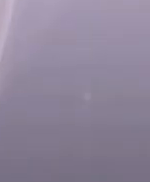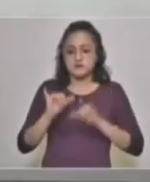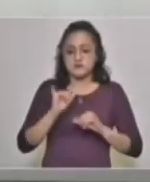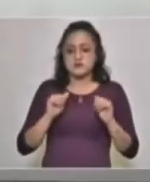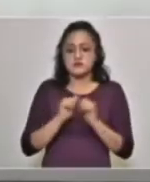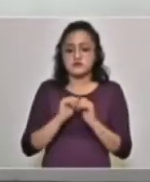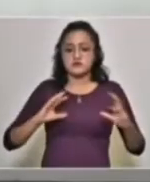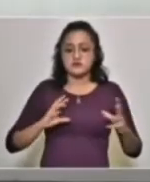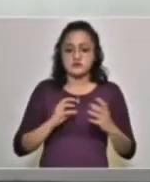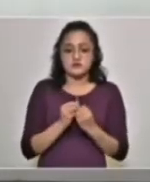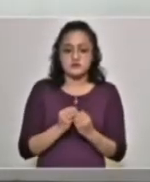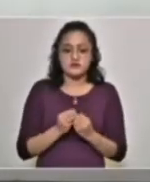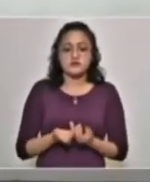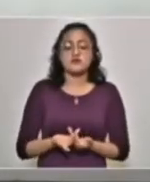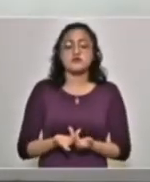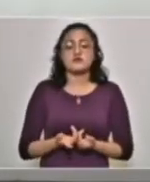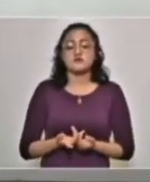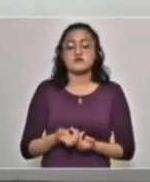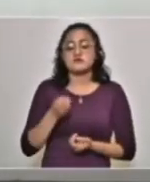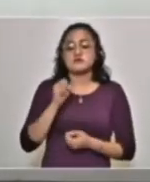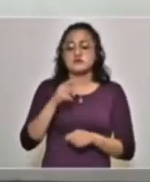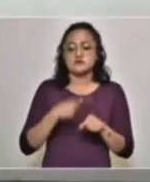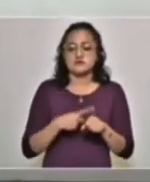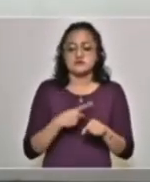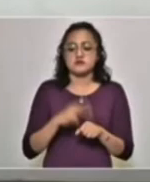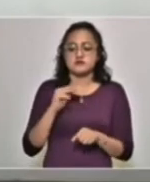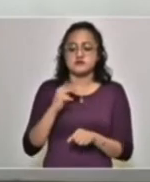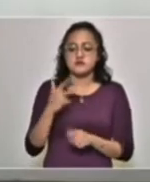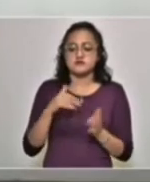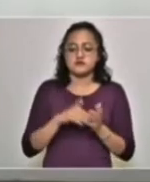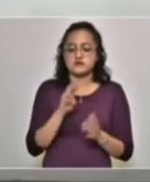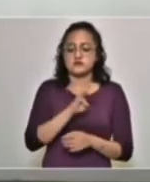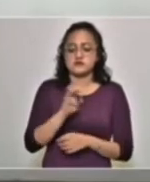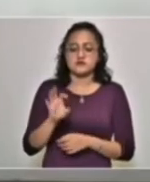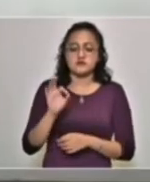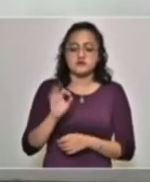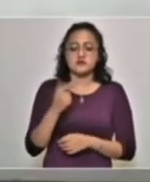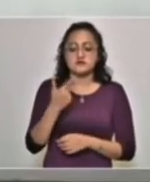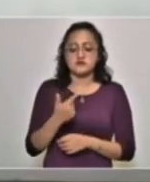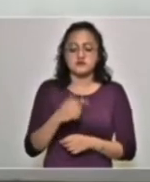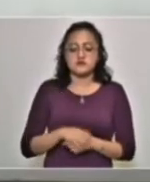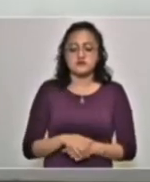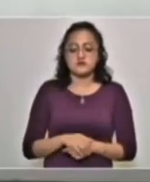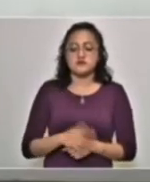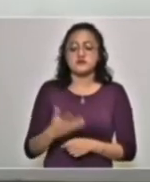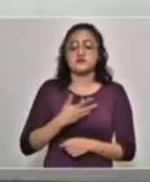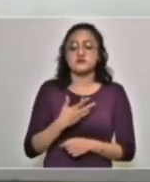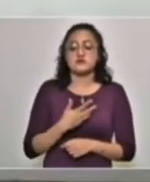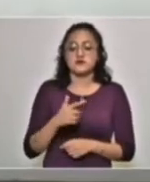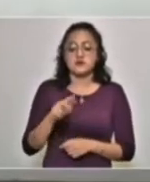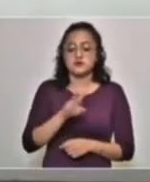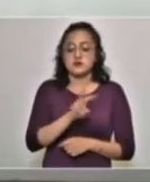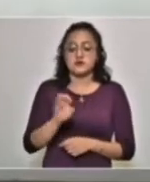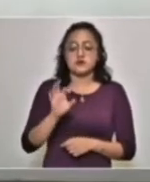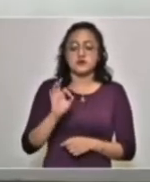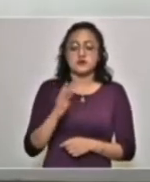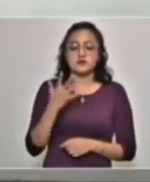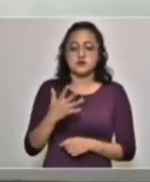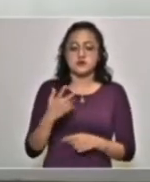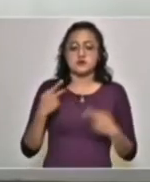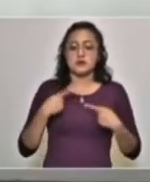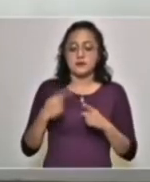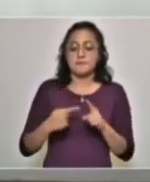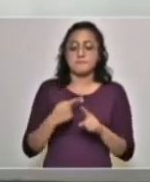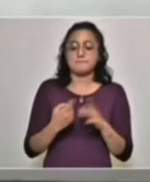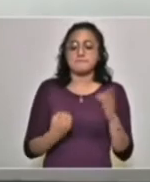con un acumulado de casos positivos de ochenta y ocho mil trescientos cuarenta y siete, teniendo doscientos cuarenta y cinco casos